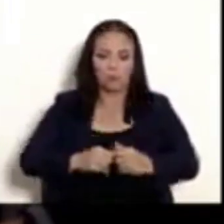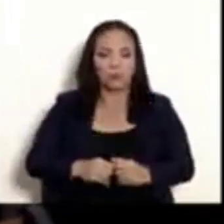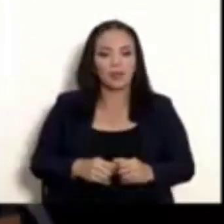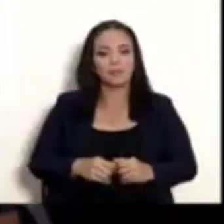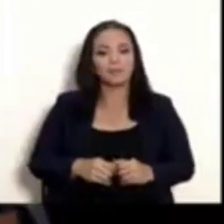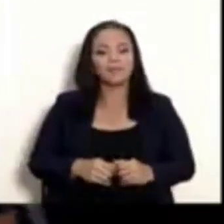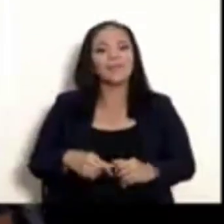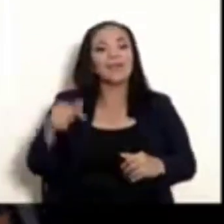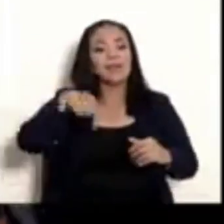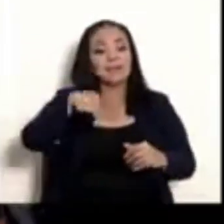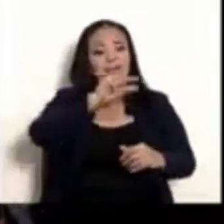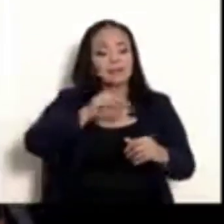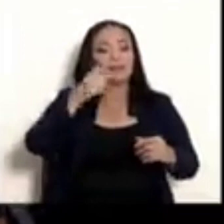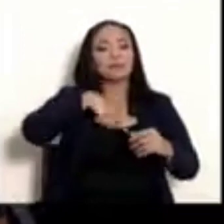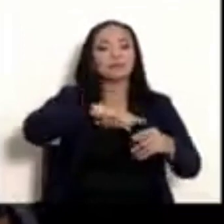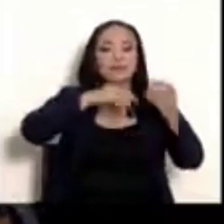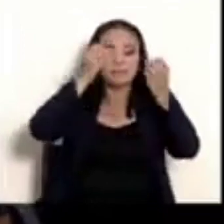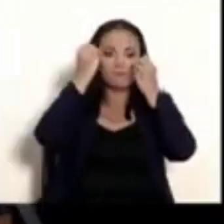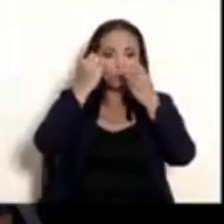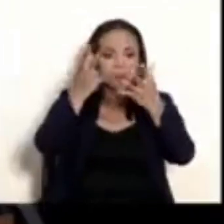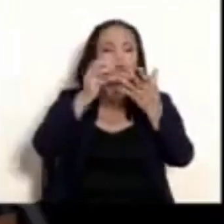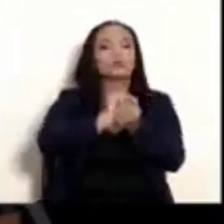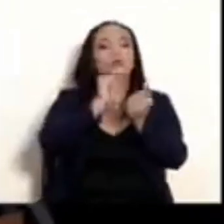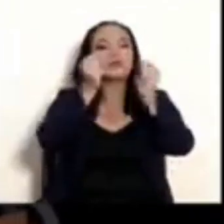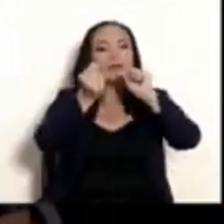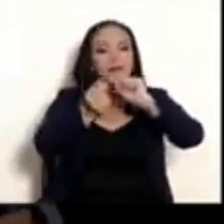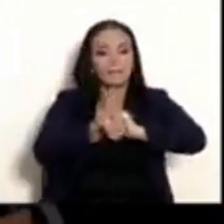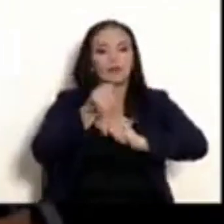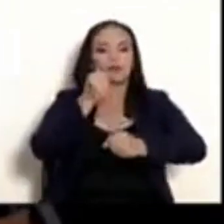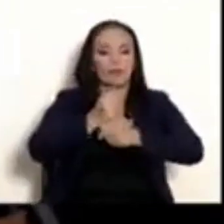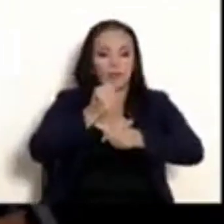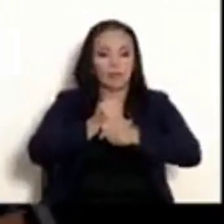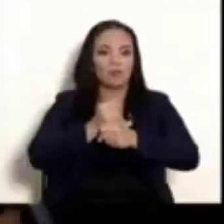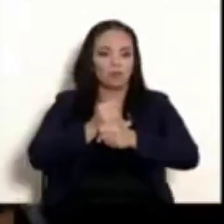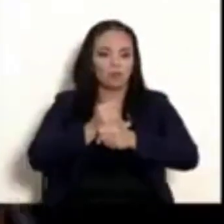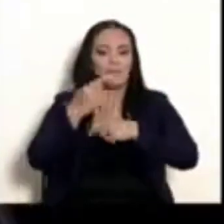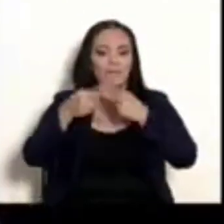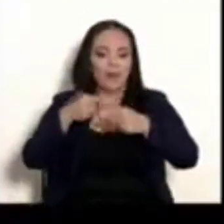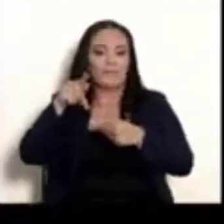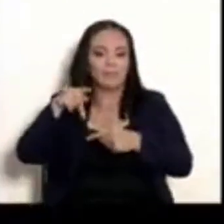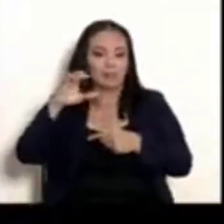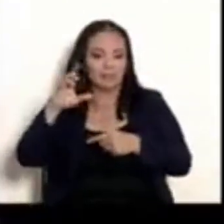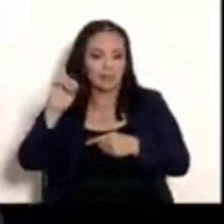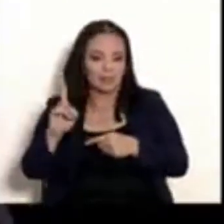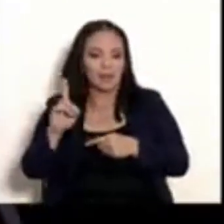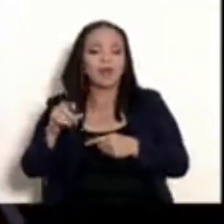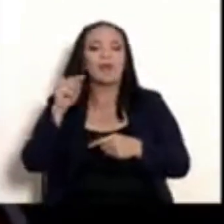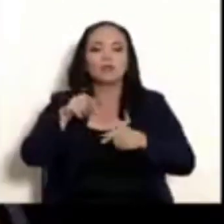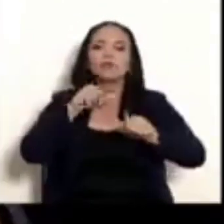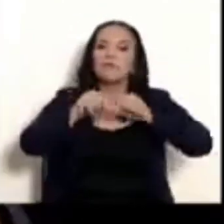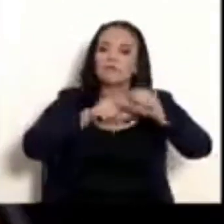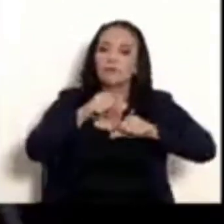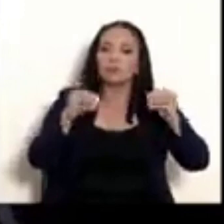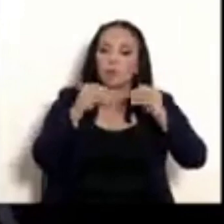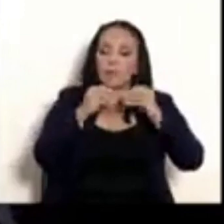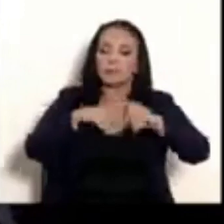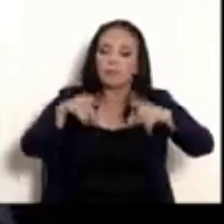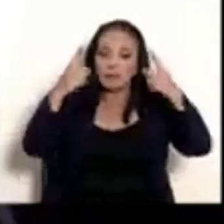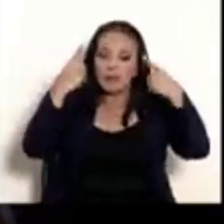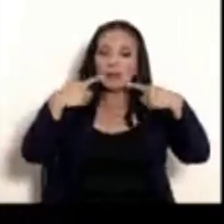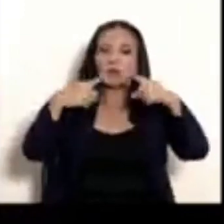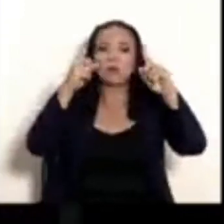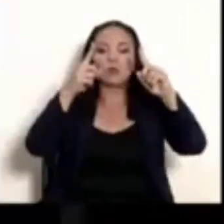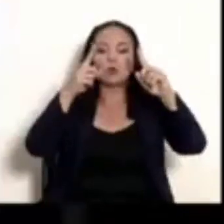semana que informamos de los cambios operativos en la PSD como un esfuerzo más de desplegar en el campo